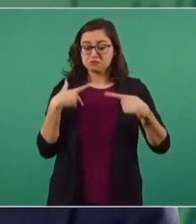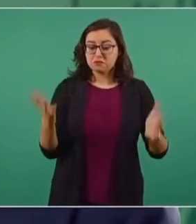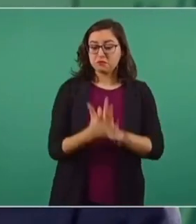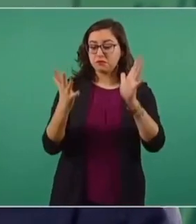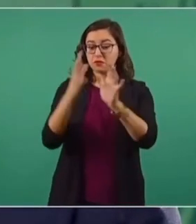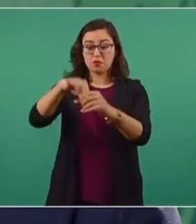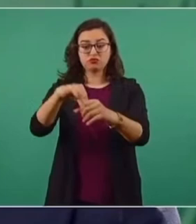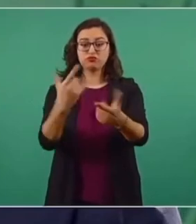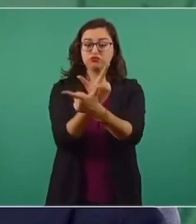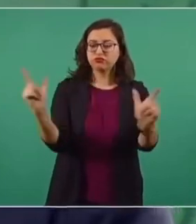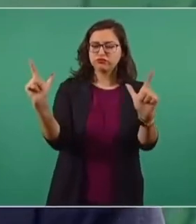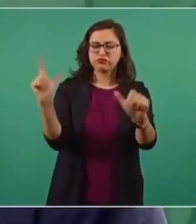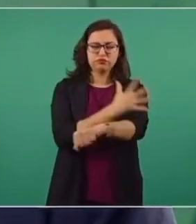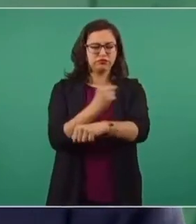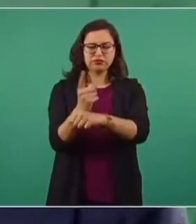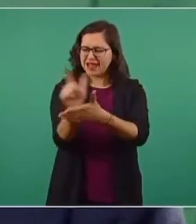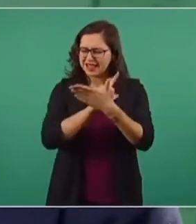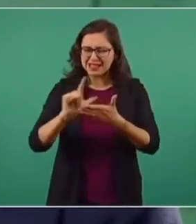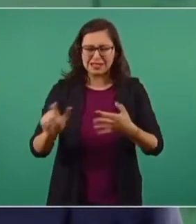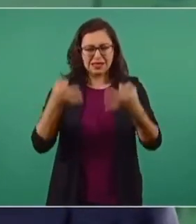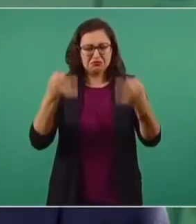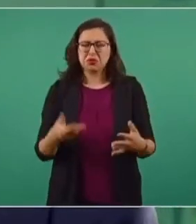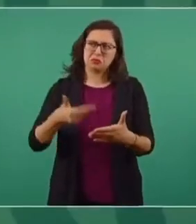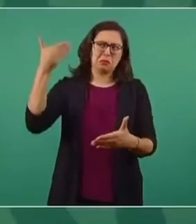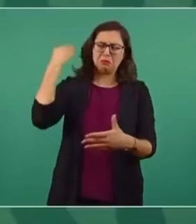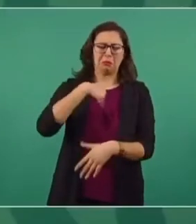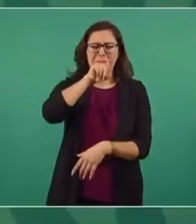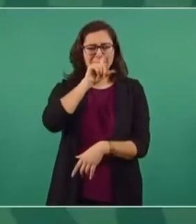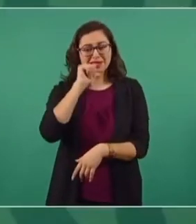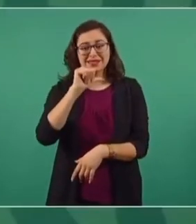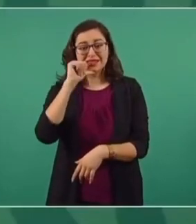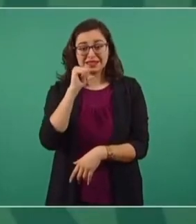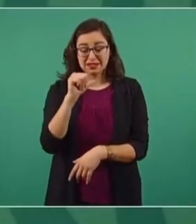como no sucedía en otros tiempos.